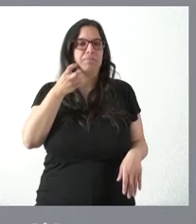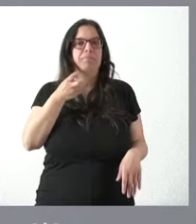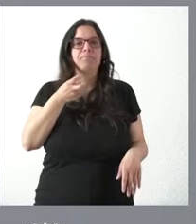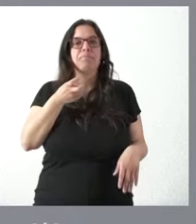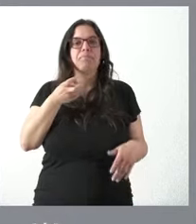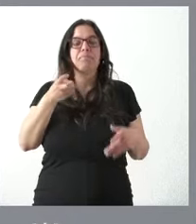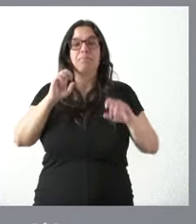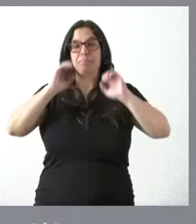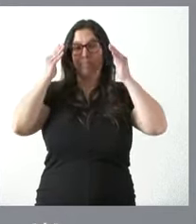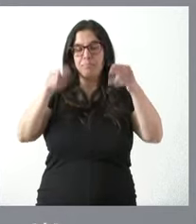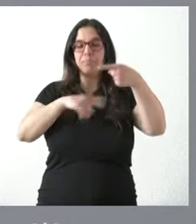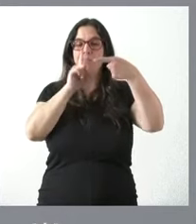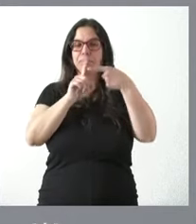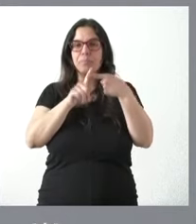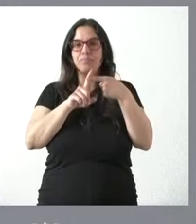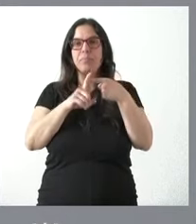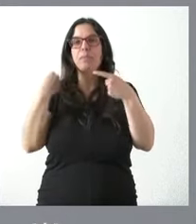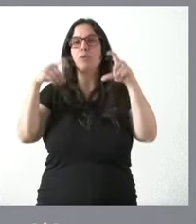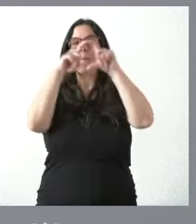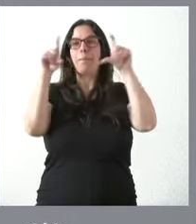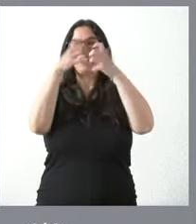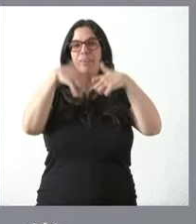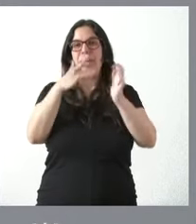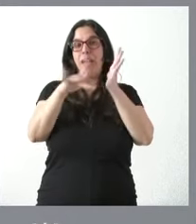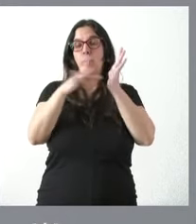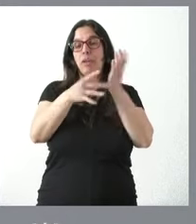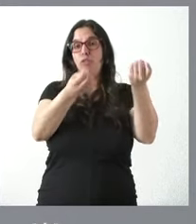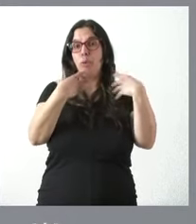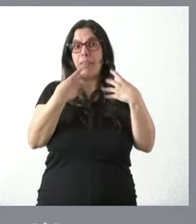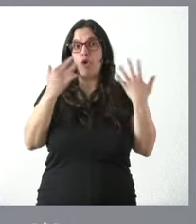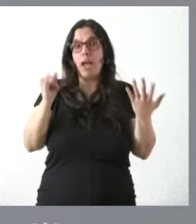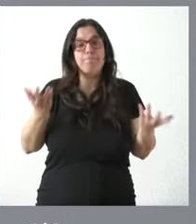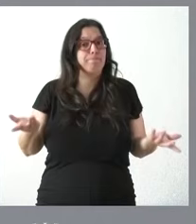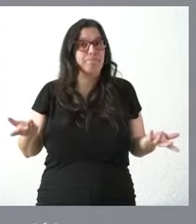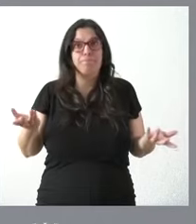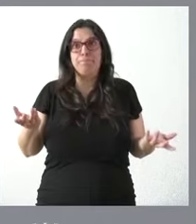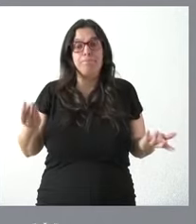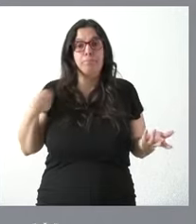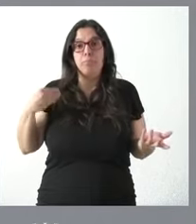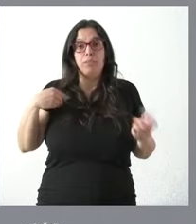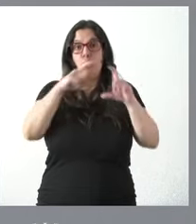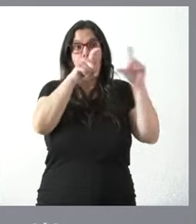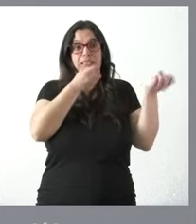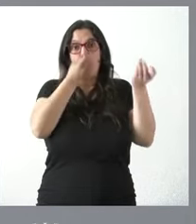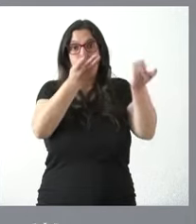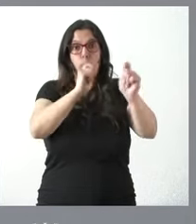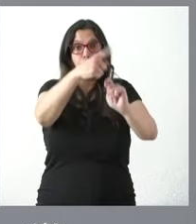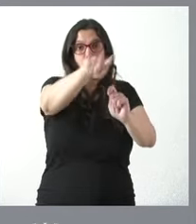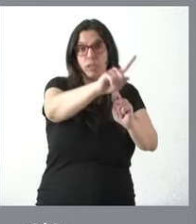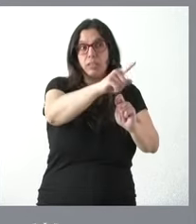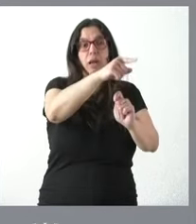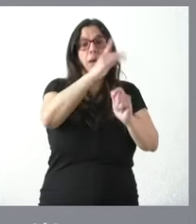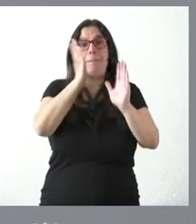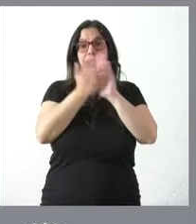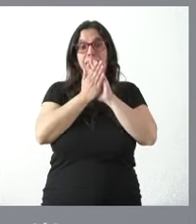centrado en primer lugar en late en aluminio que información tenemos pues la que les ha otorgado la empresa a ustedes y la que ha presentado en ese